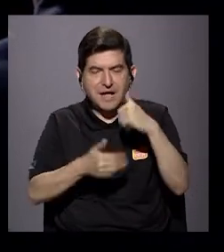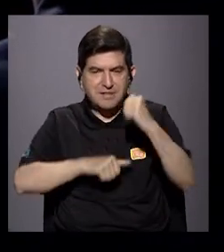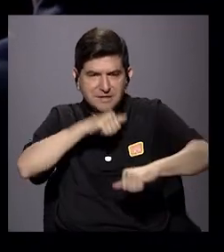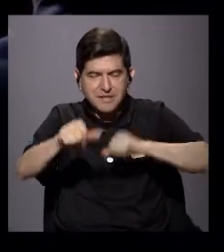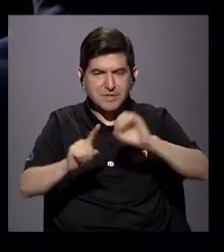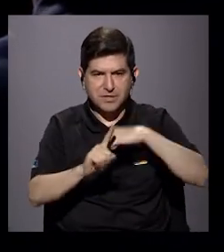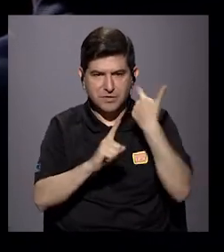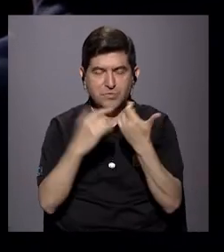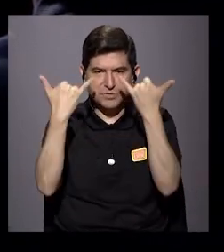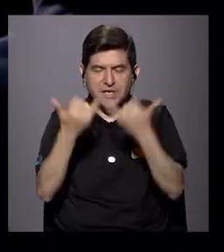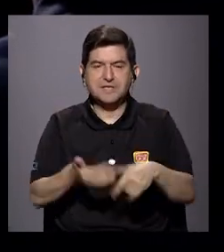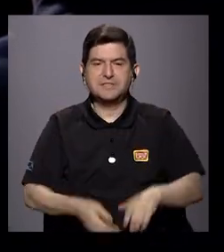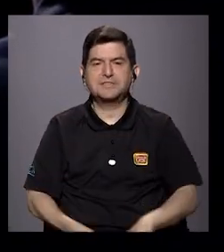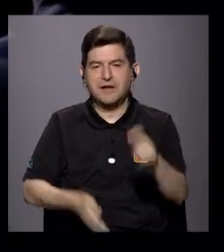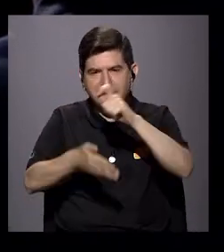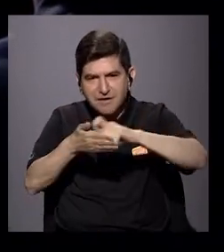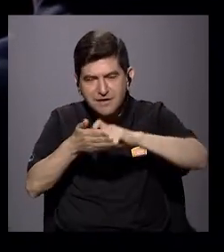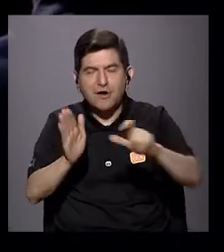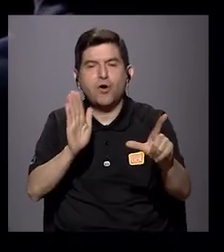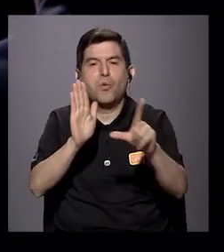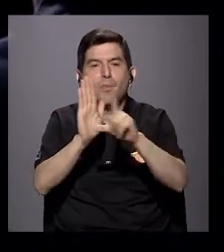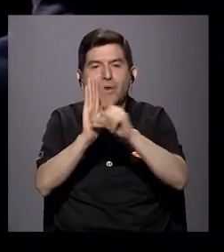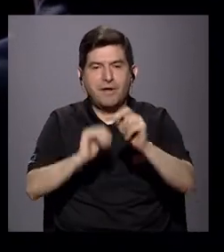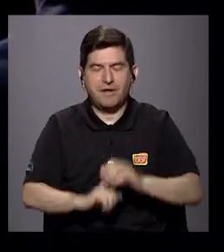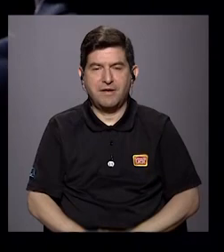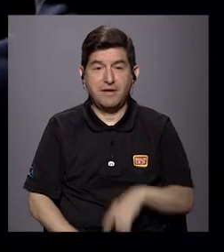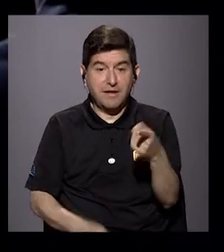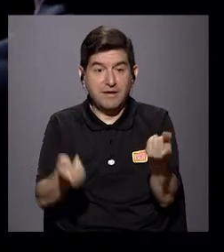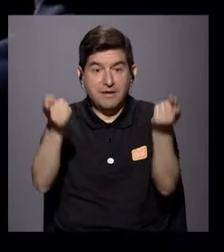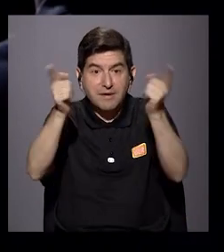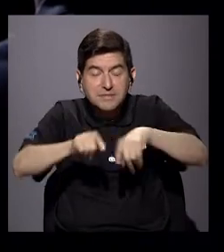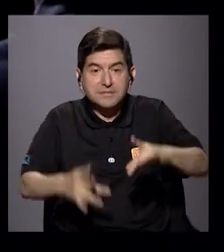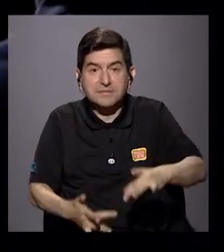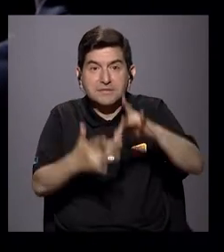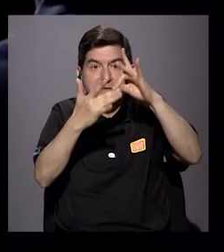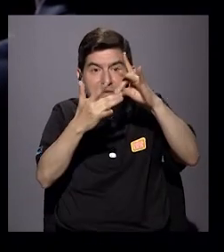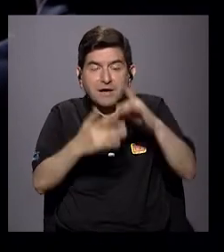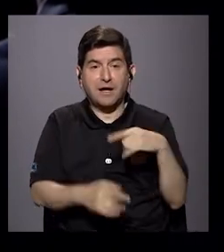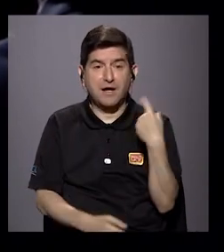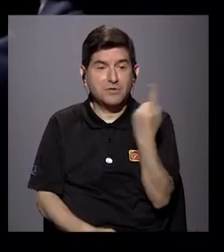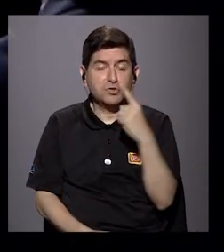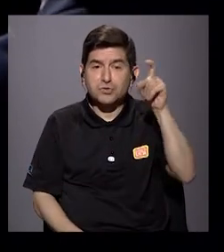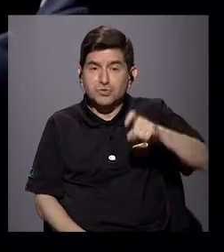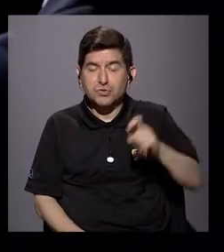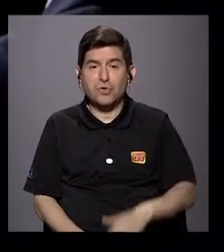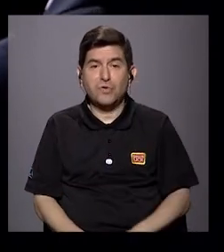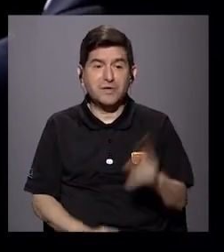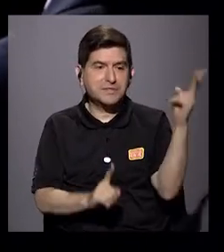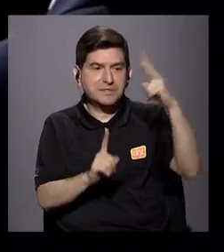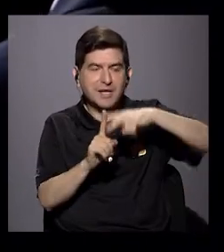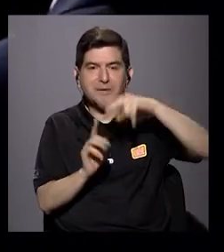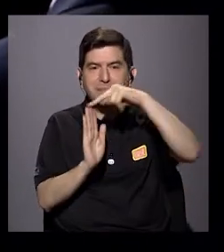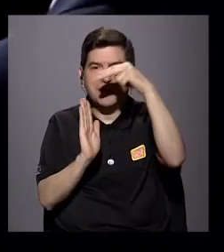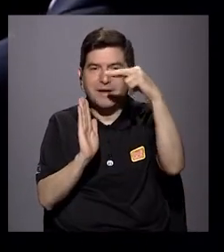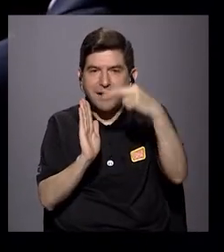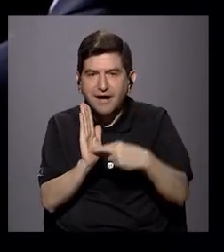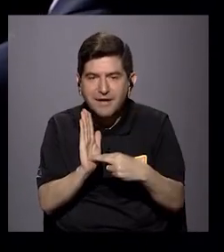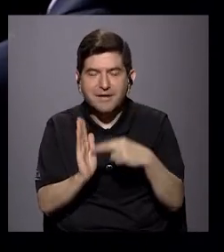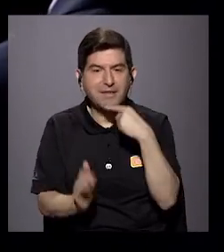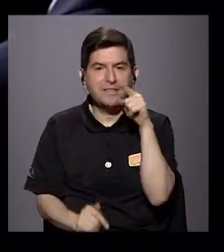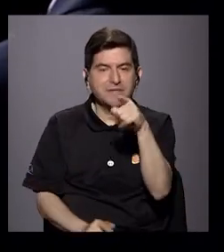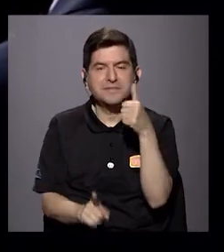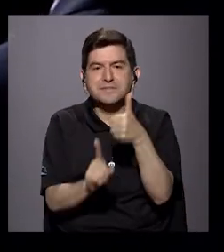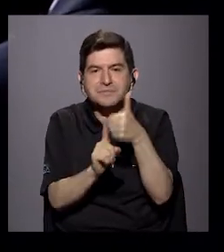social, pero que ya está escrita y es ley y que en este caso en particular lo único que debe es operacionalizarla y que usted mismo